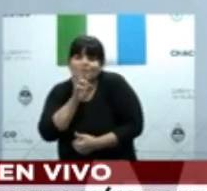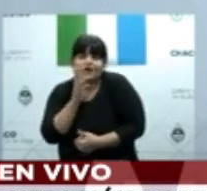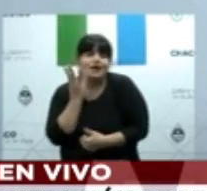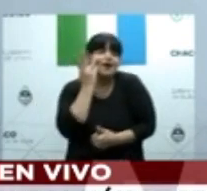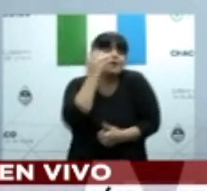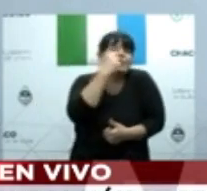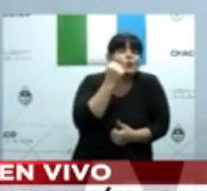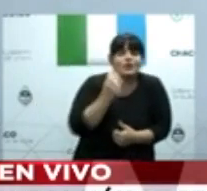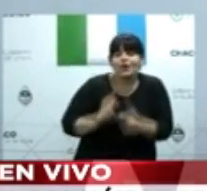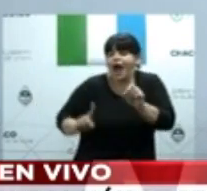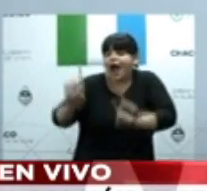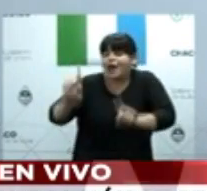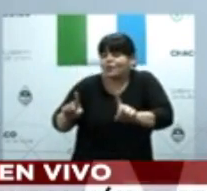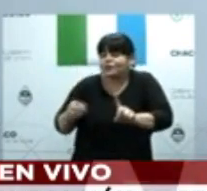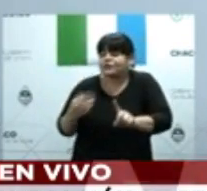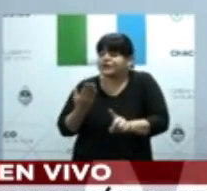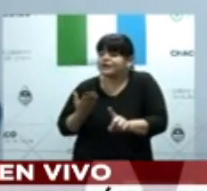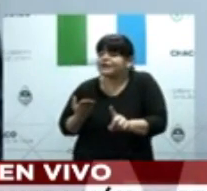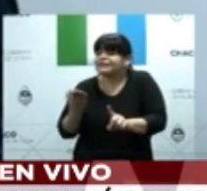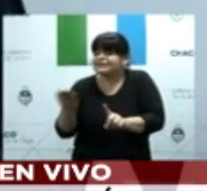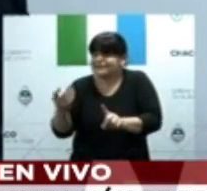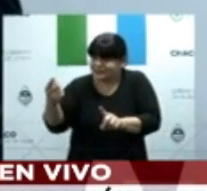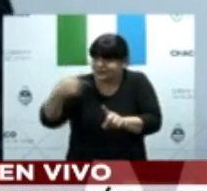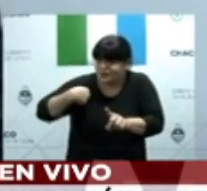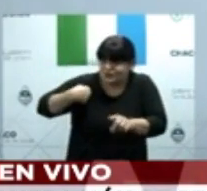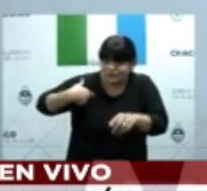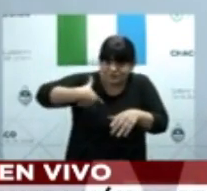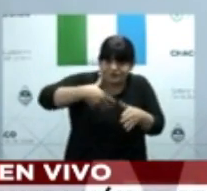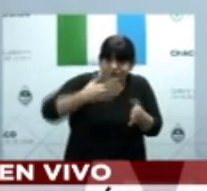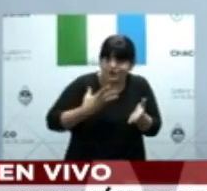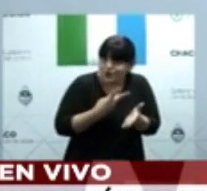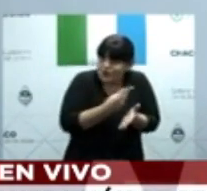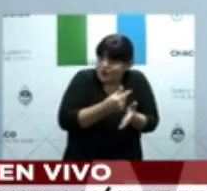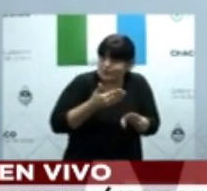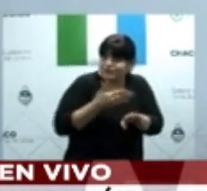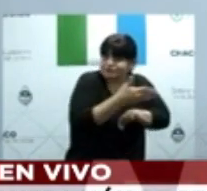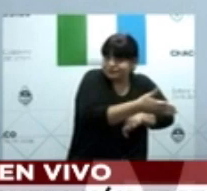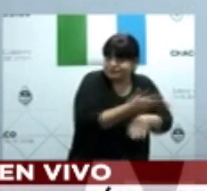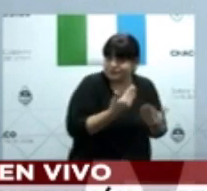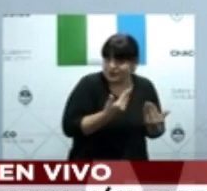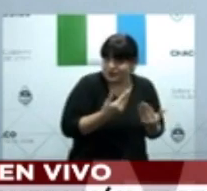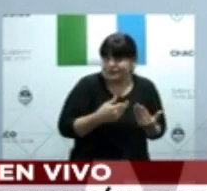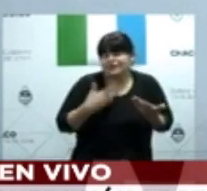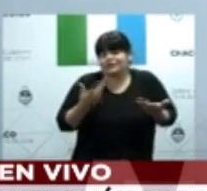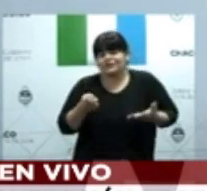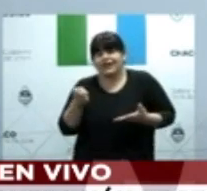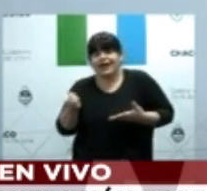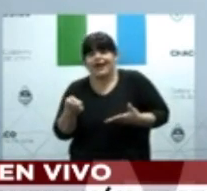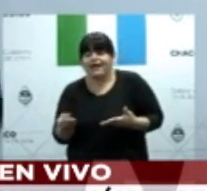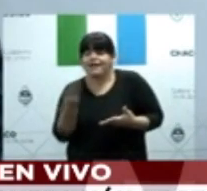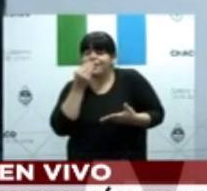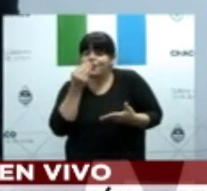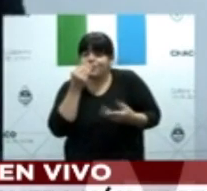supermercado para que pueda comer y alimentarse bien, comprar su remedio y medicamento,